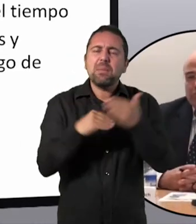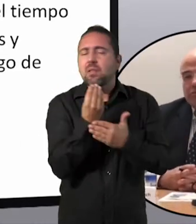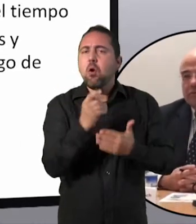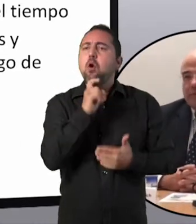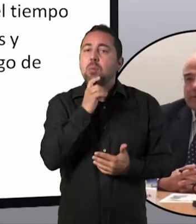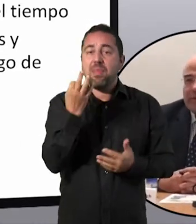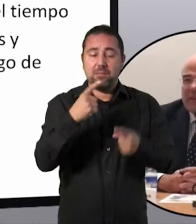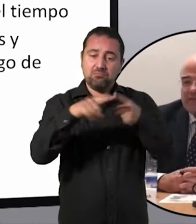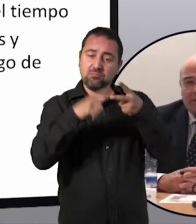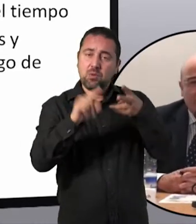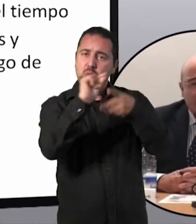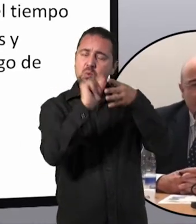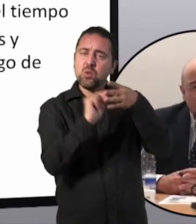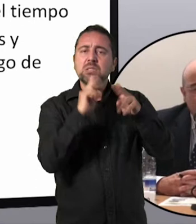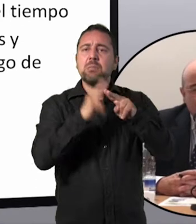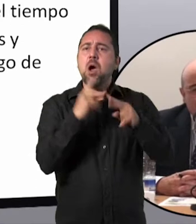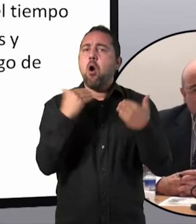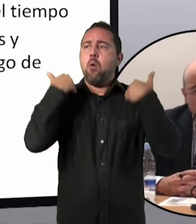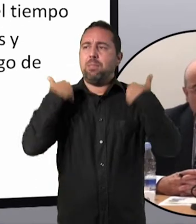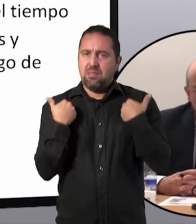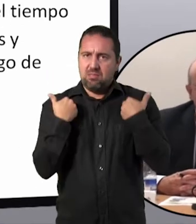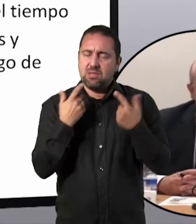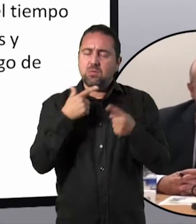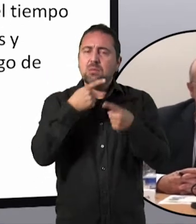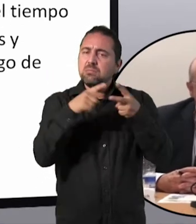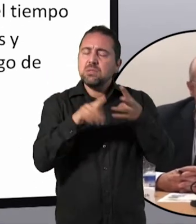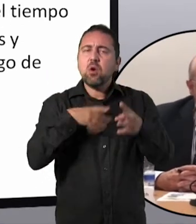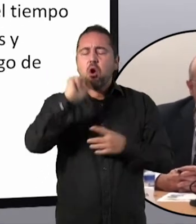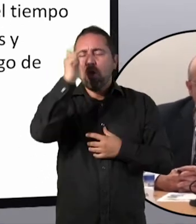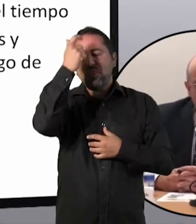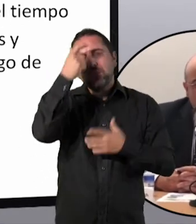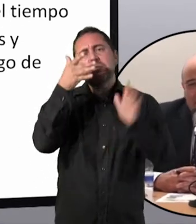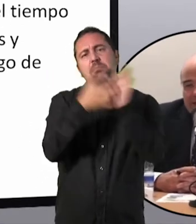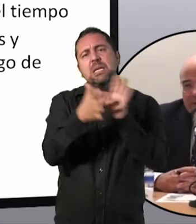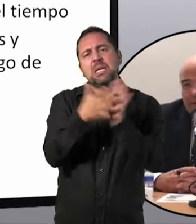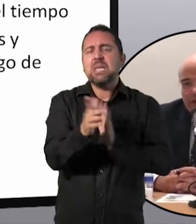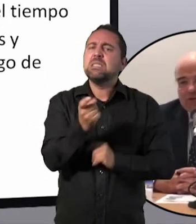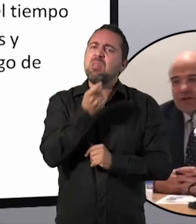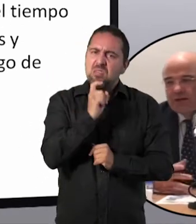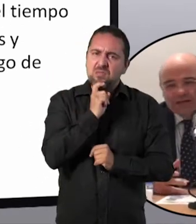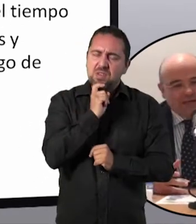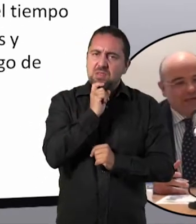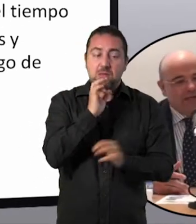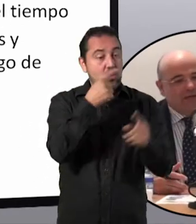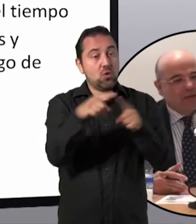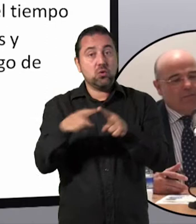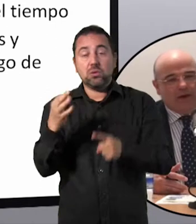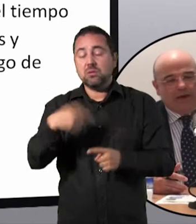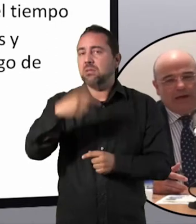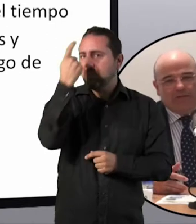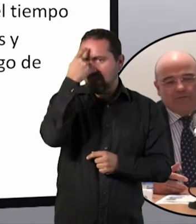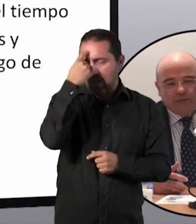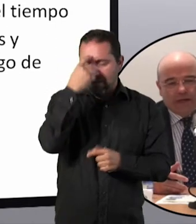concepto también difícil de explicar, de cosas que hay que saber que son necesarias